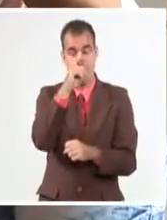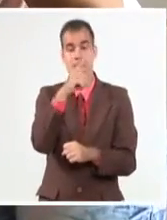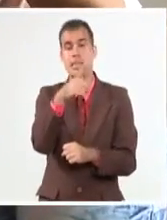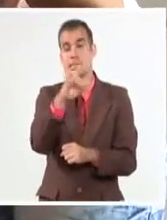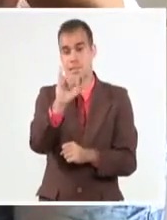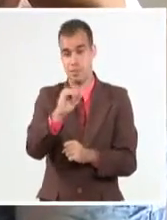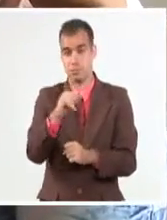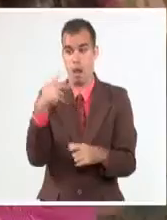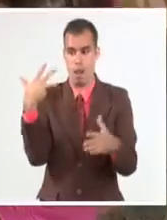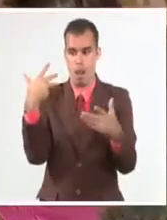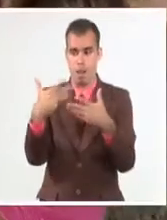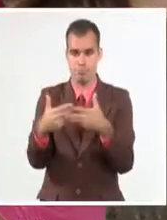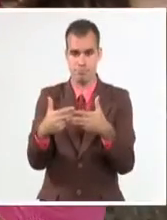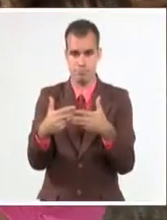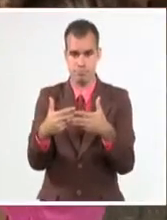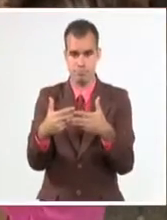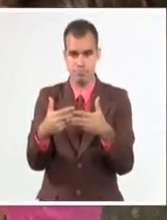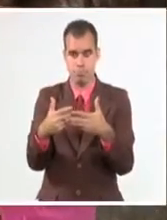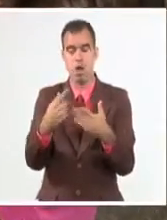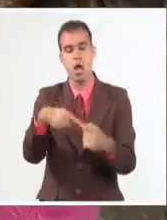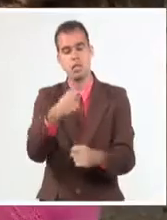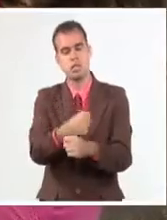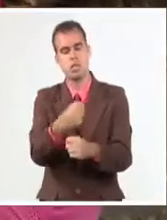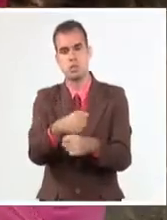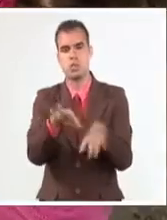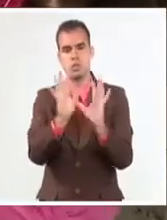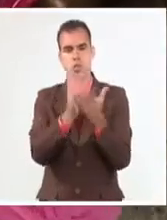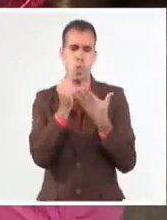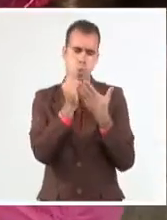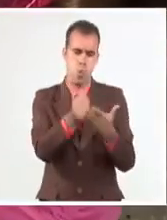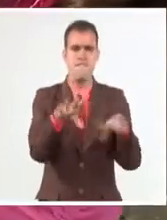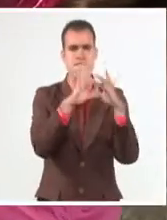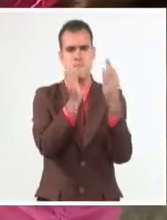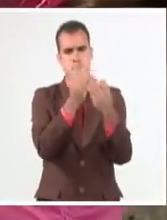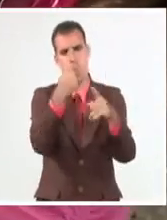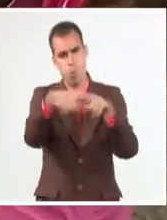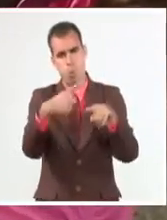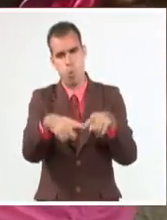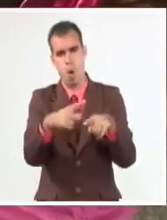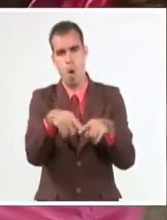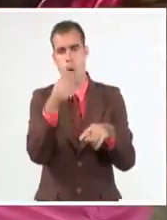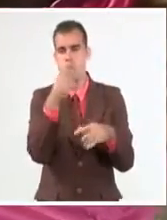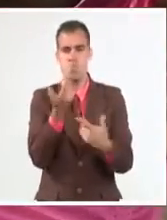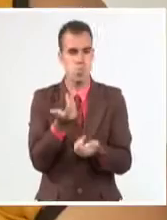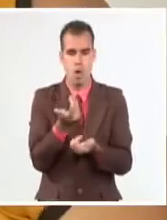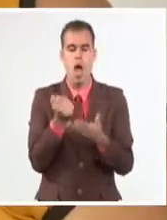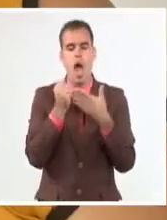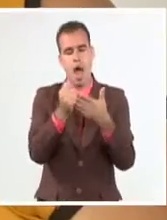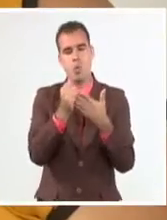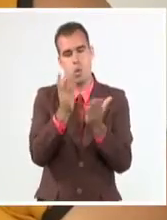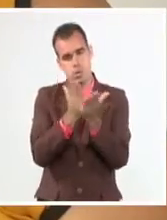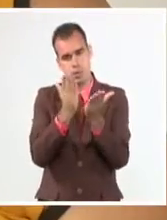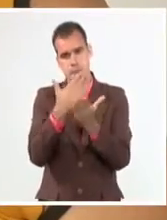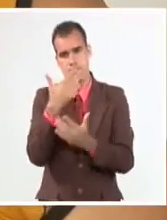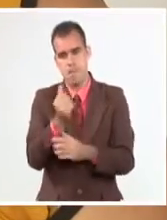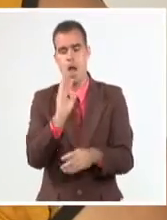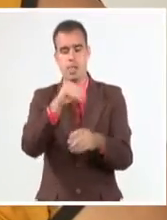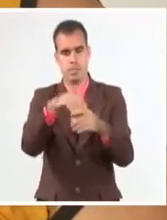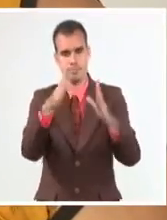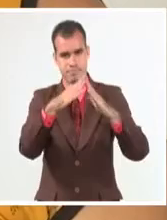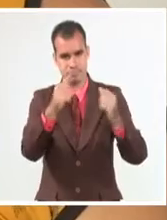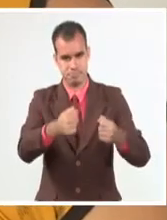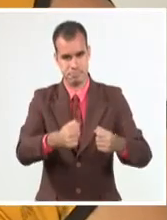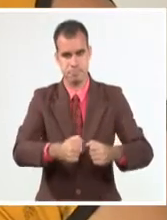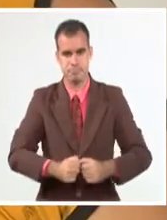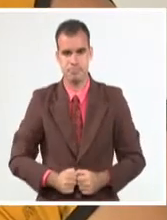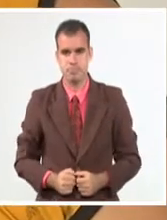sido de mucha utilidad para las familias que han tenido que acompañar a los niños en el aprendizaje en casa. Nosotros hemos tenido apoyo de la